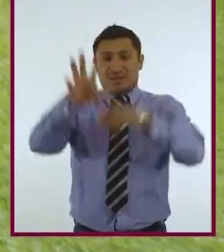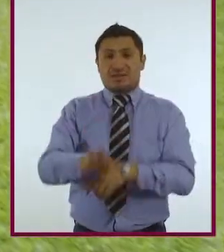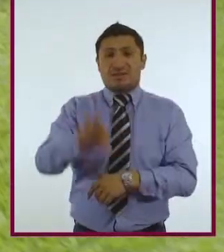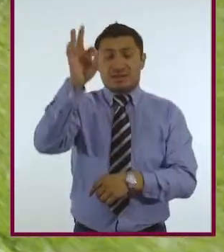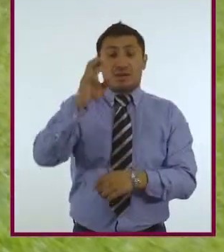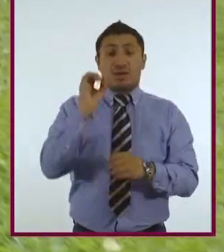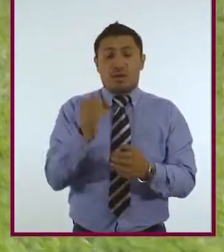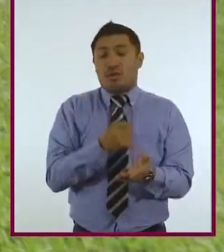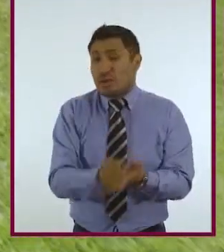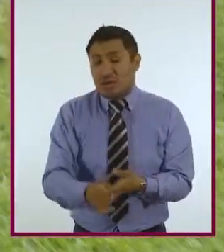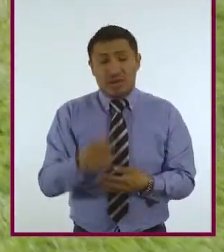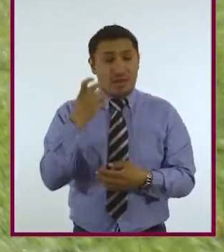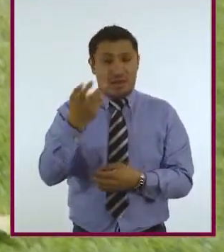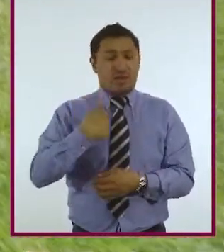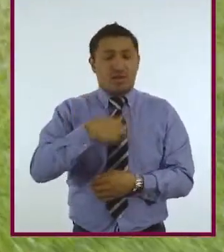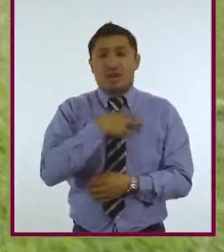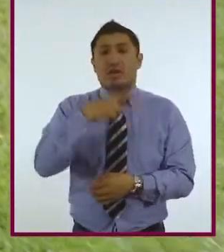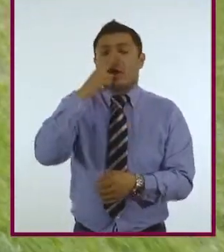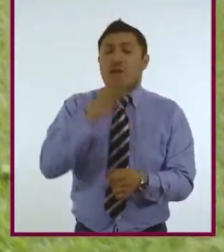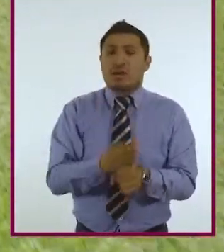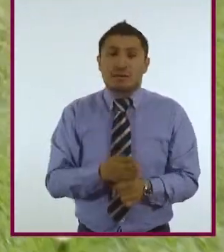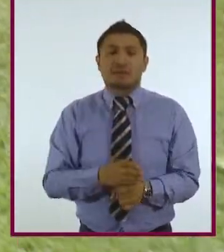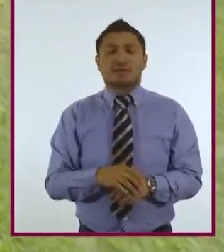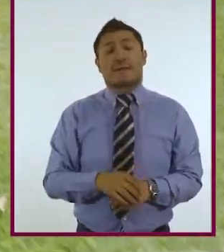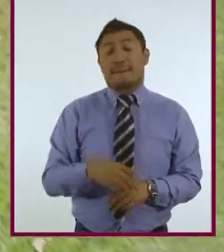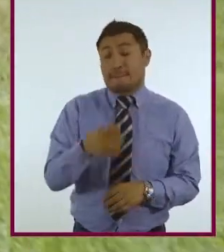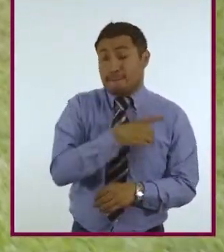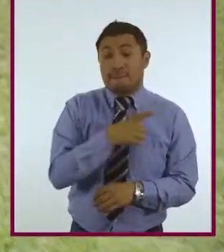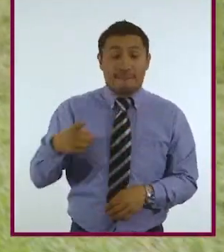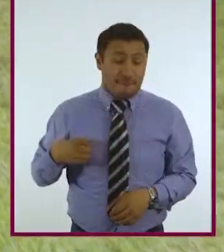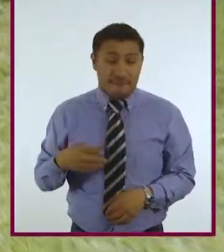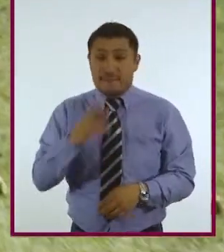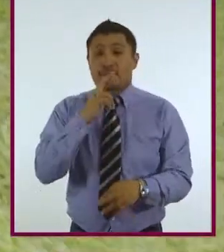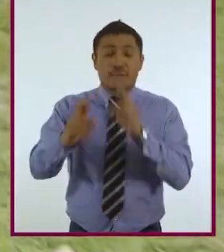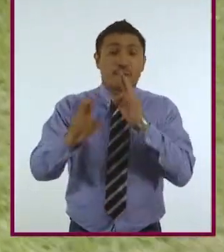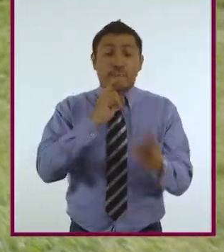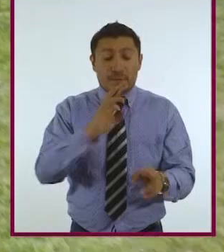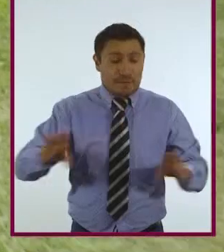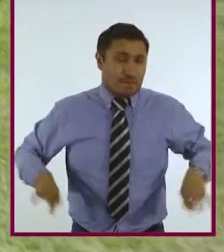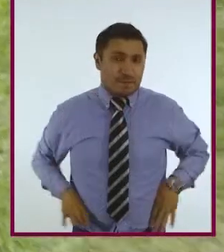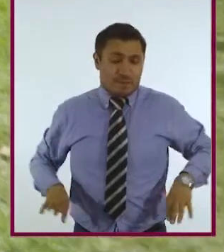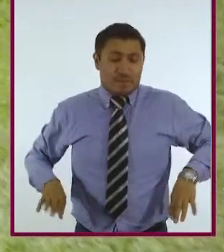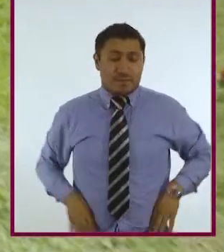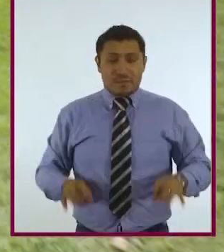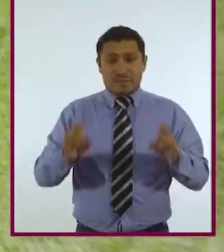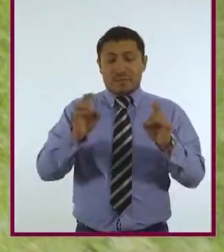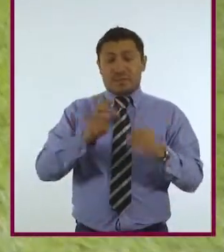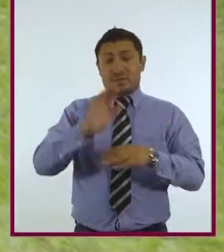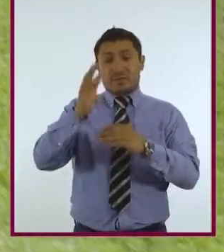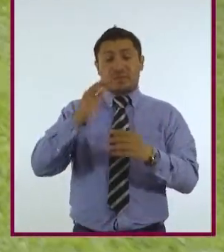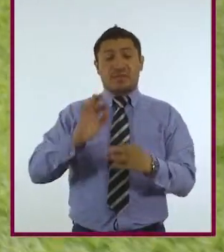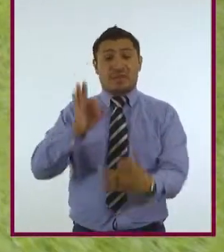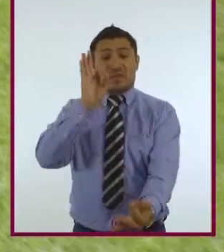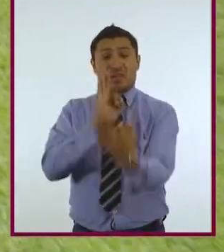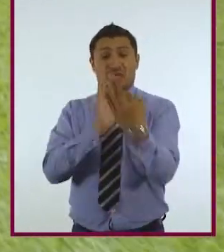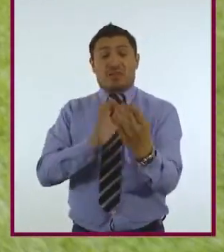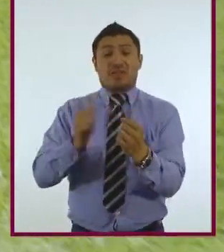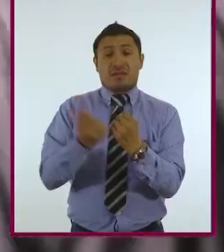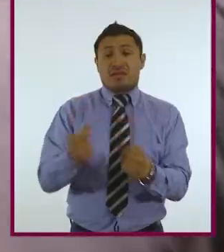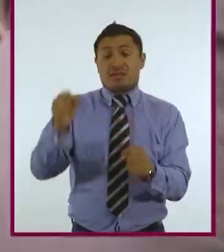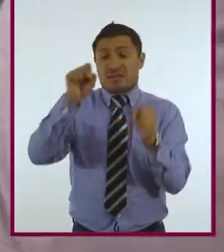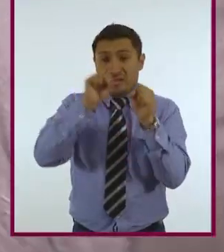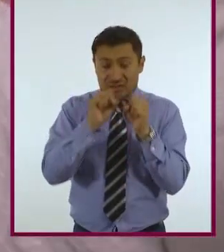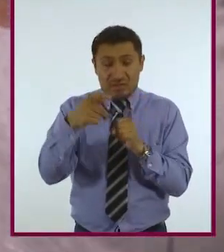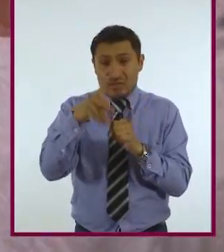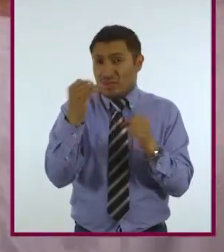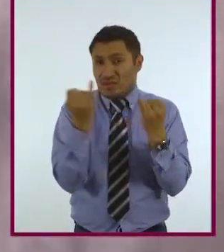y esto nos vuelve sujetos de responsabilidad. Debemos responder por nuestros actos ante la sociedad, pero también ante nuestra